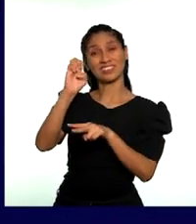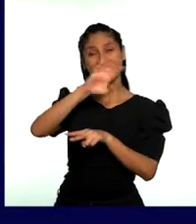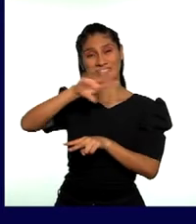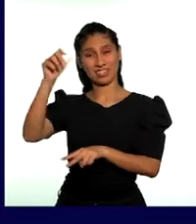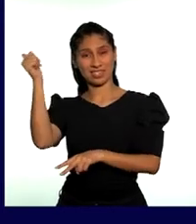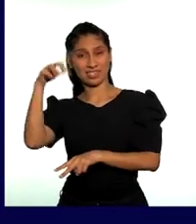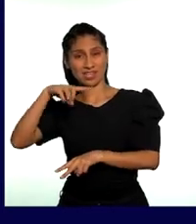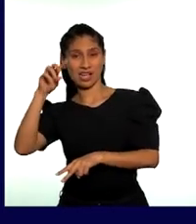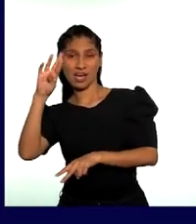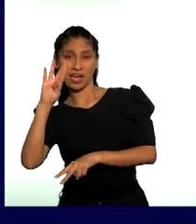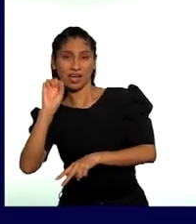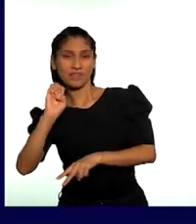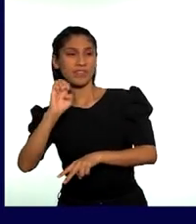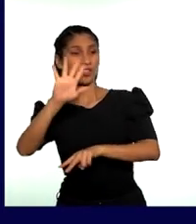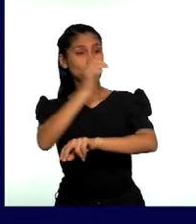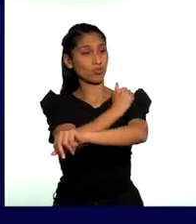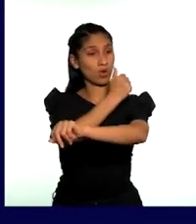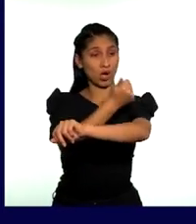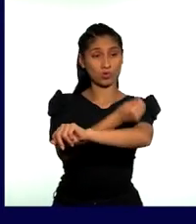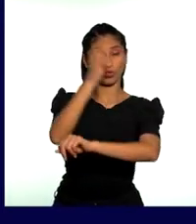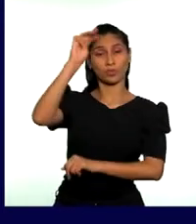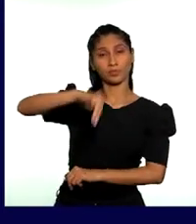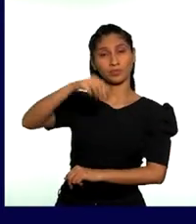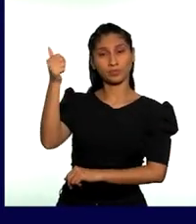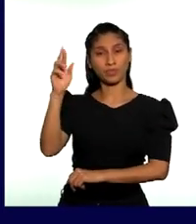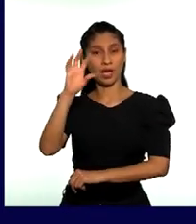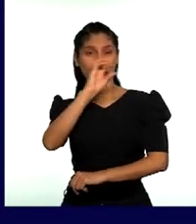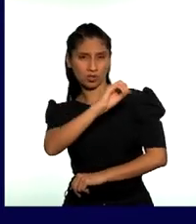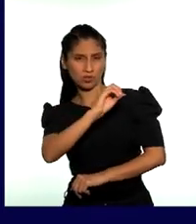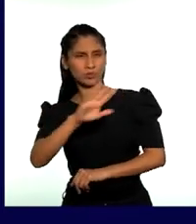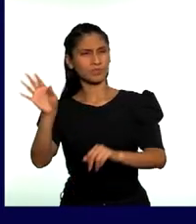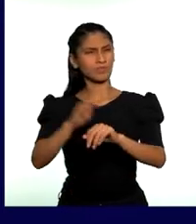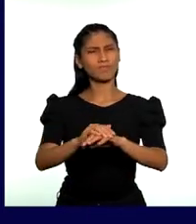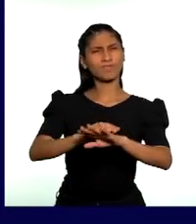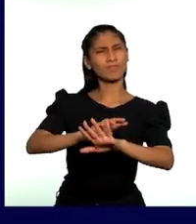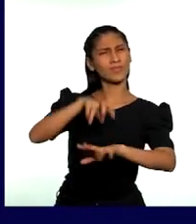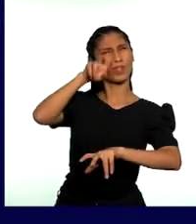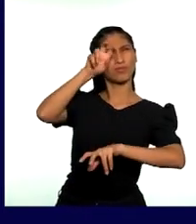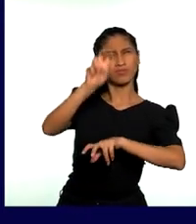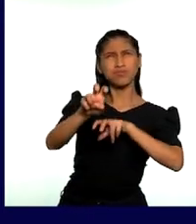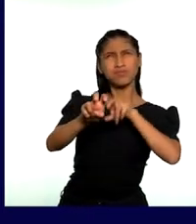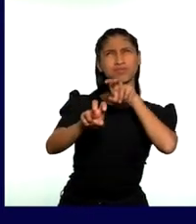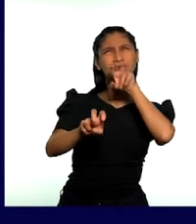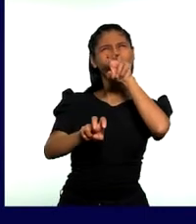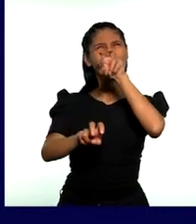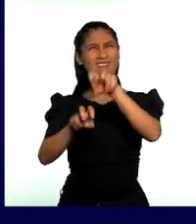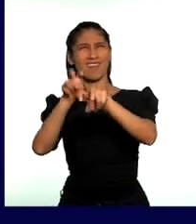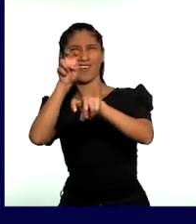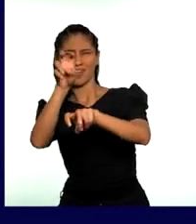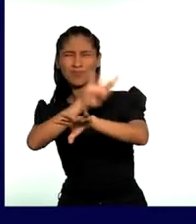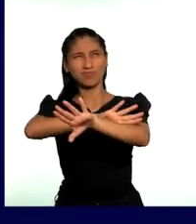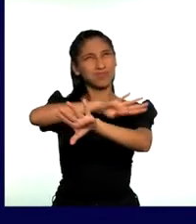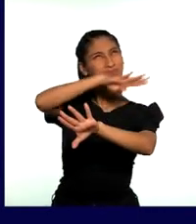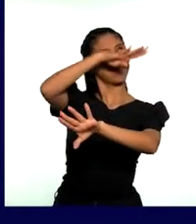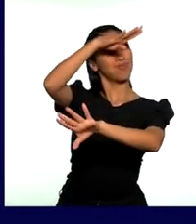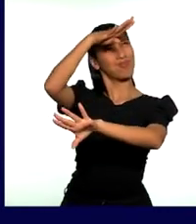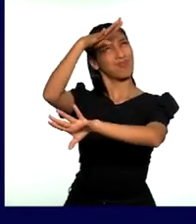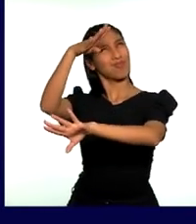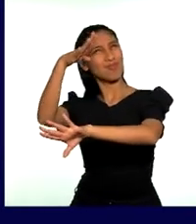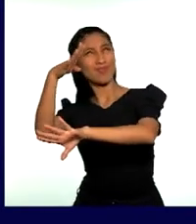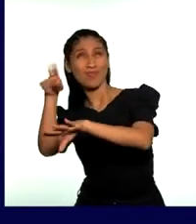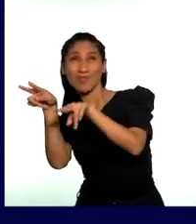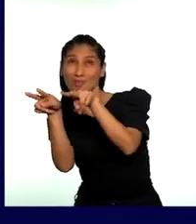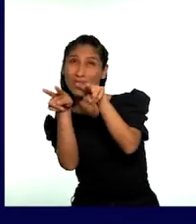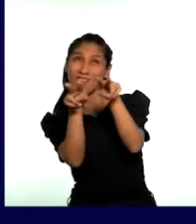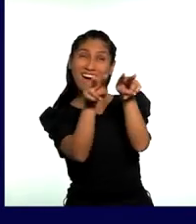cajamarquino Marco Antonio Corcuera. Subir al Ande y aspirar el rocío de la cumbre y ver el